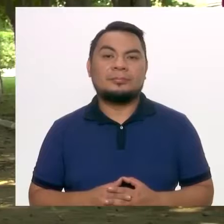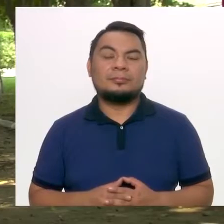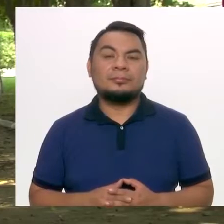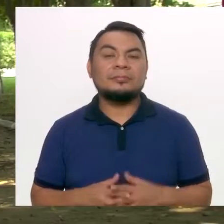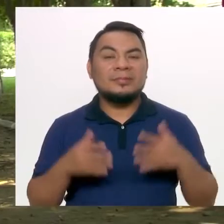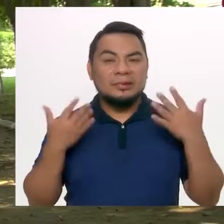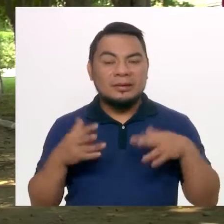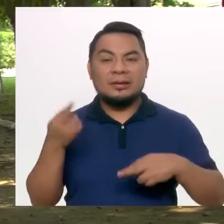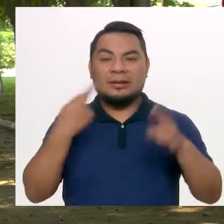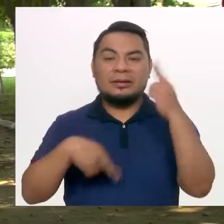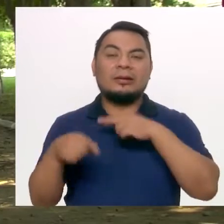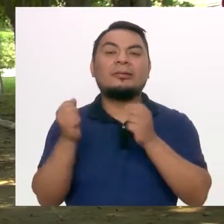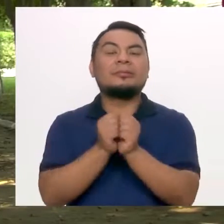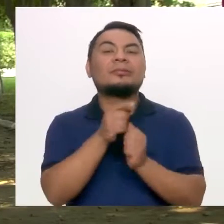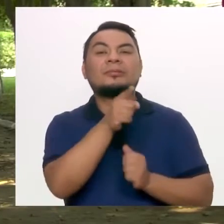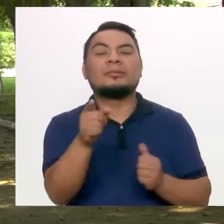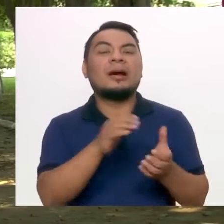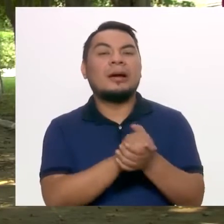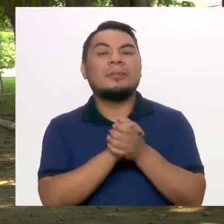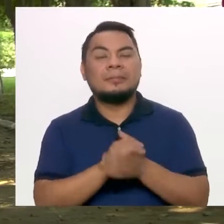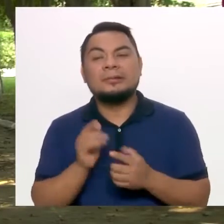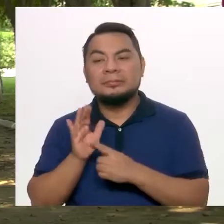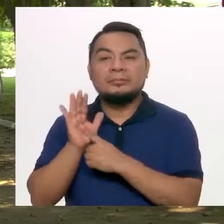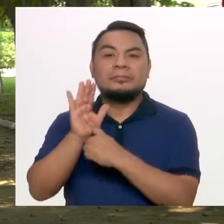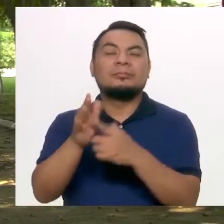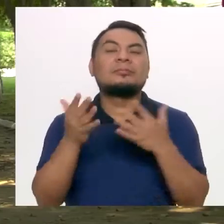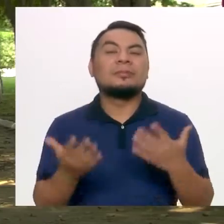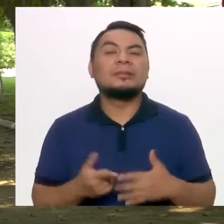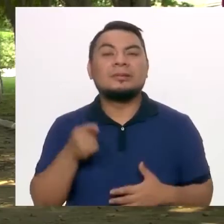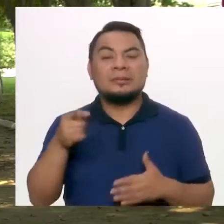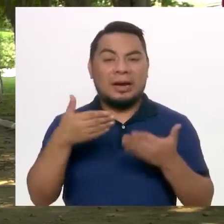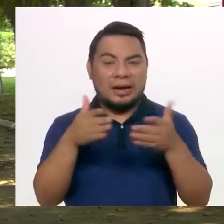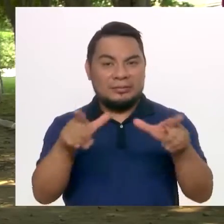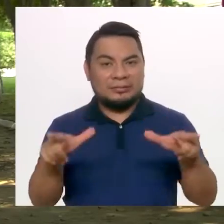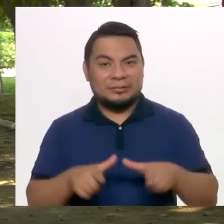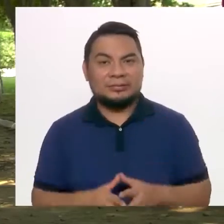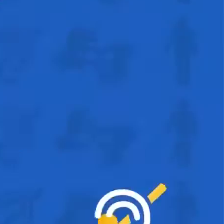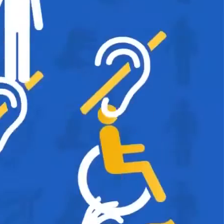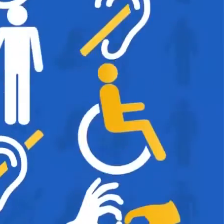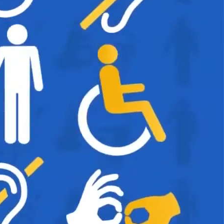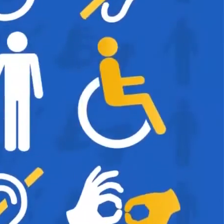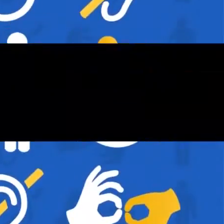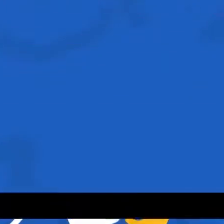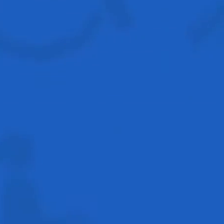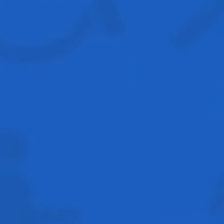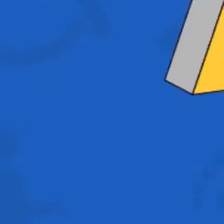Y ya estamos de vuelta con ustedes, amigos, para presentar Abriendo Espacios.